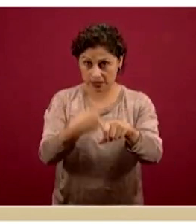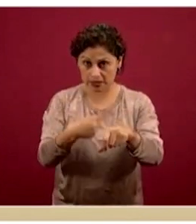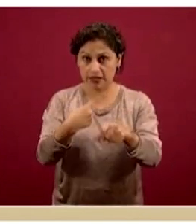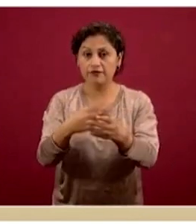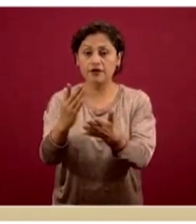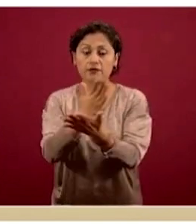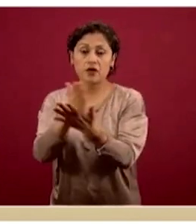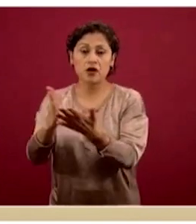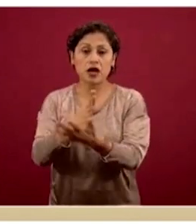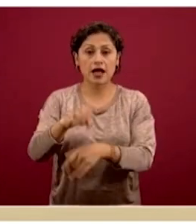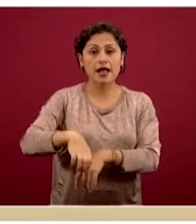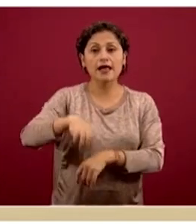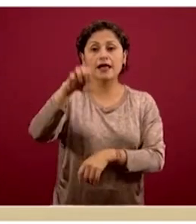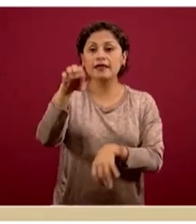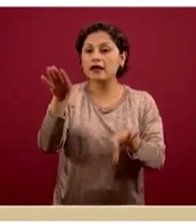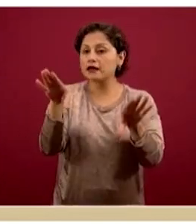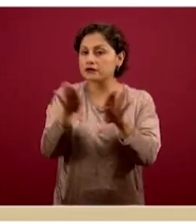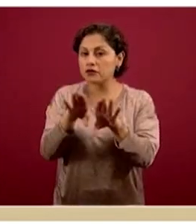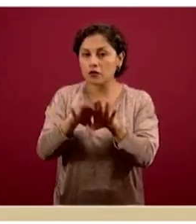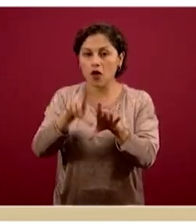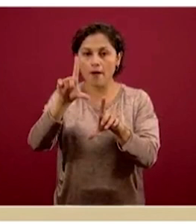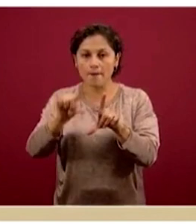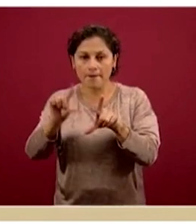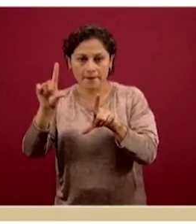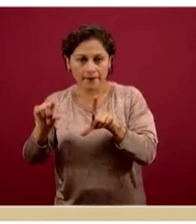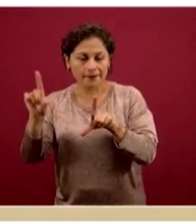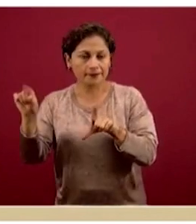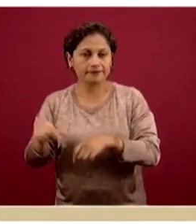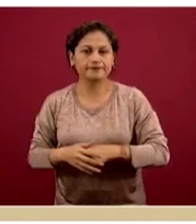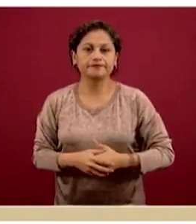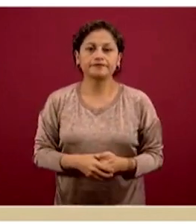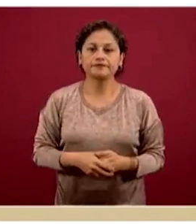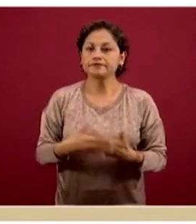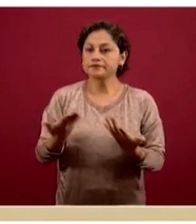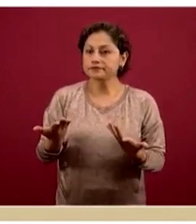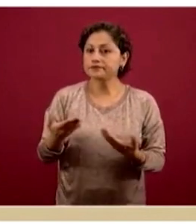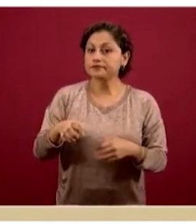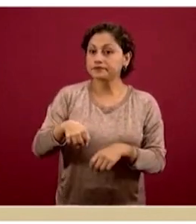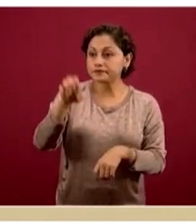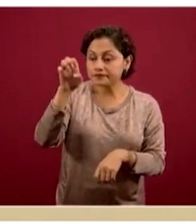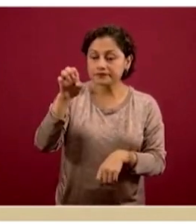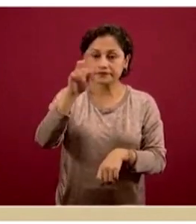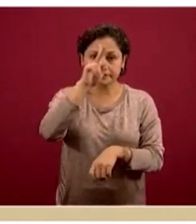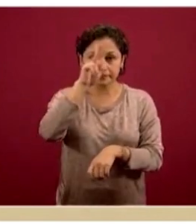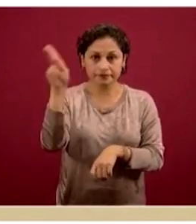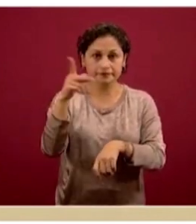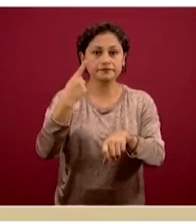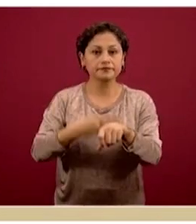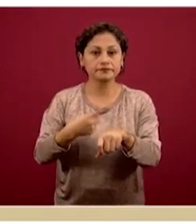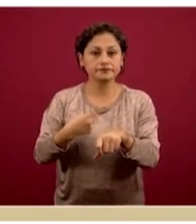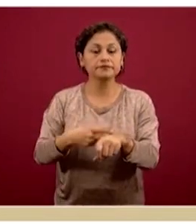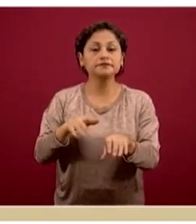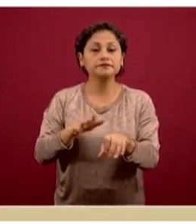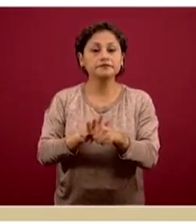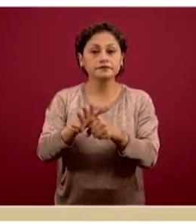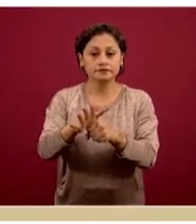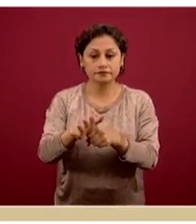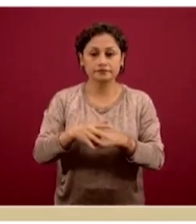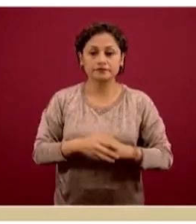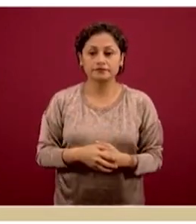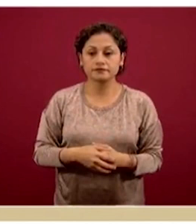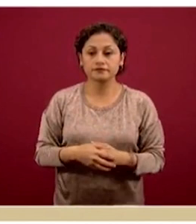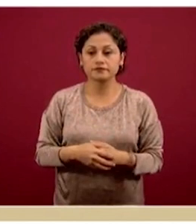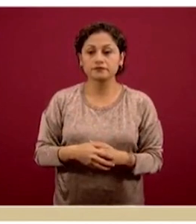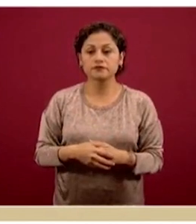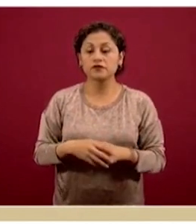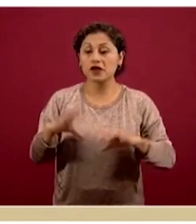grupos de edad que en su momento han tenido la mayor carga de enfermedad para cada uno de ellos. La media de edad en el caso